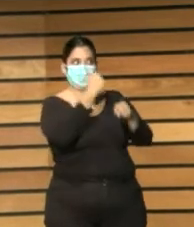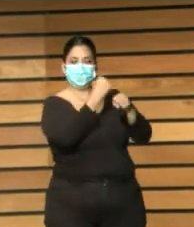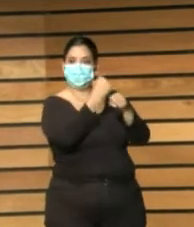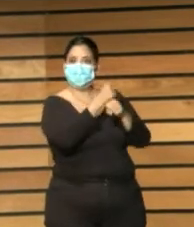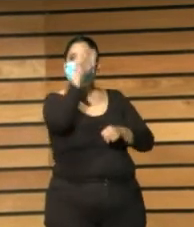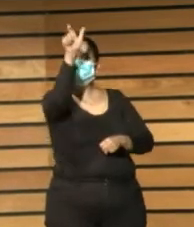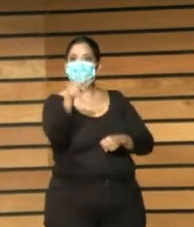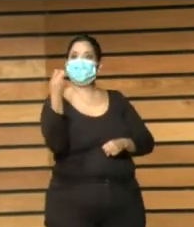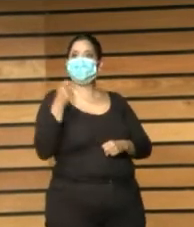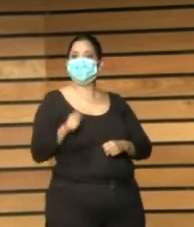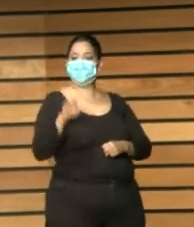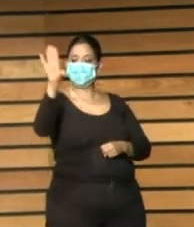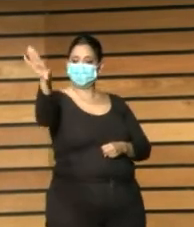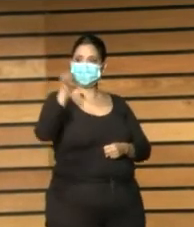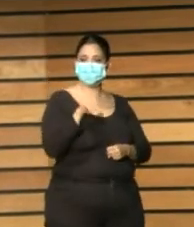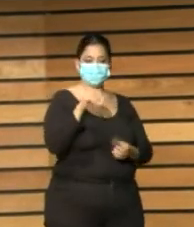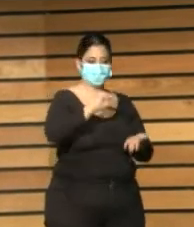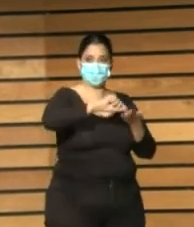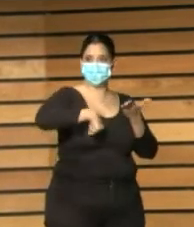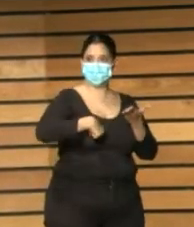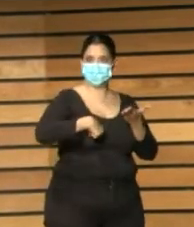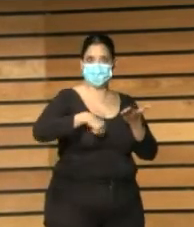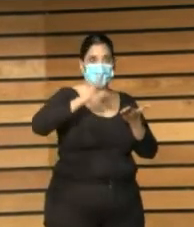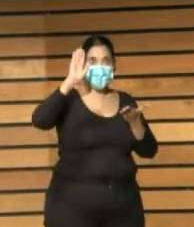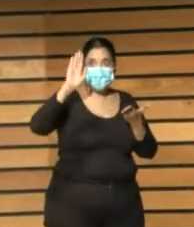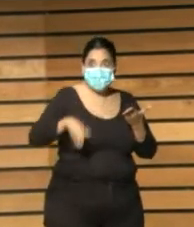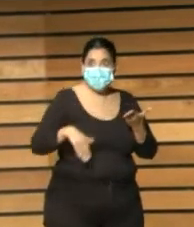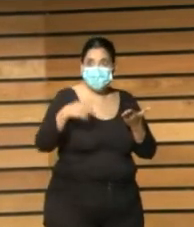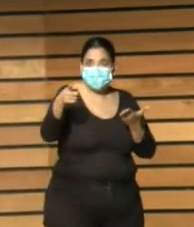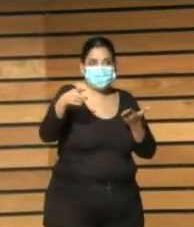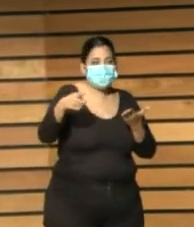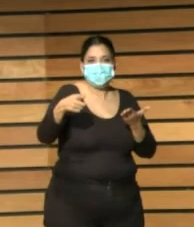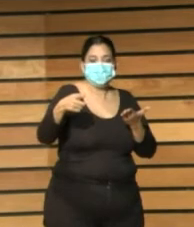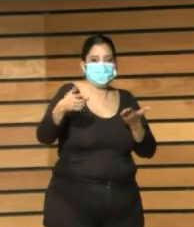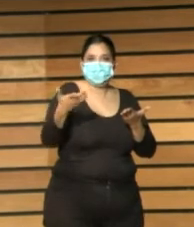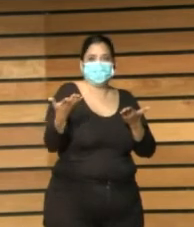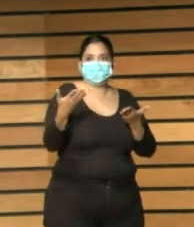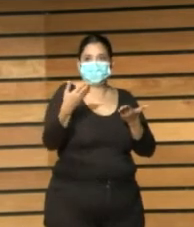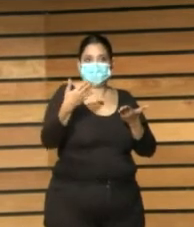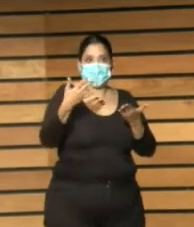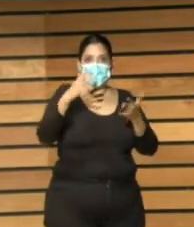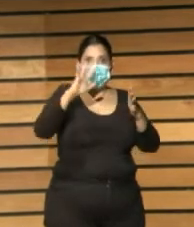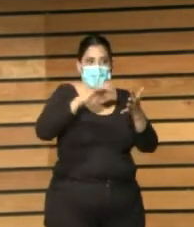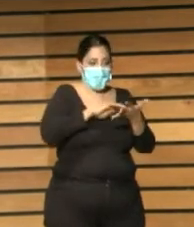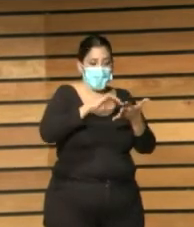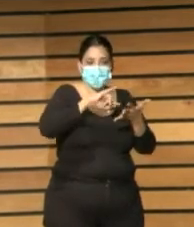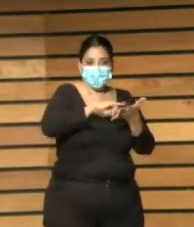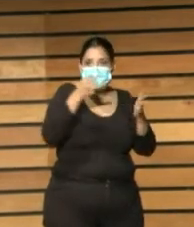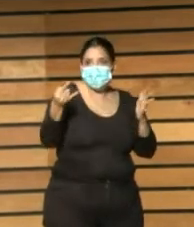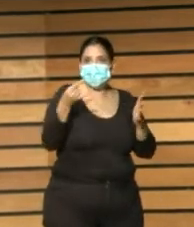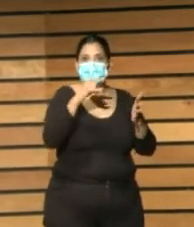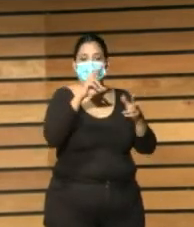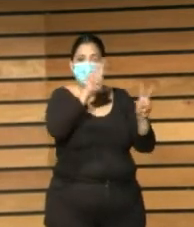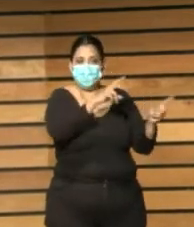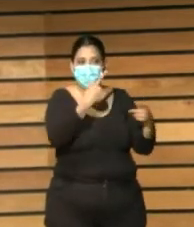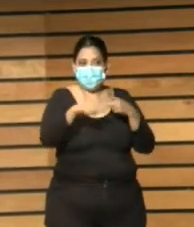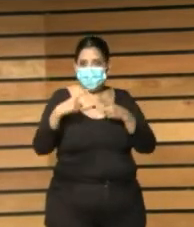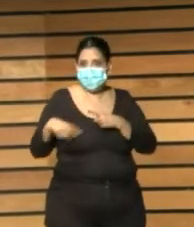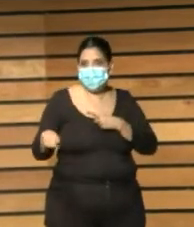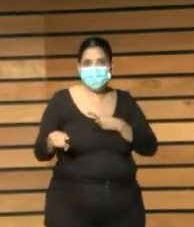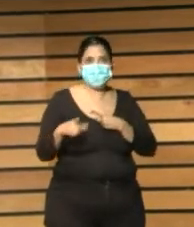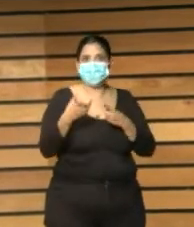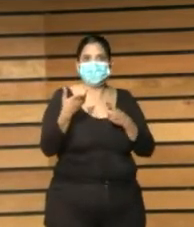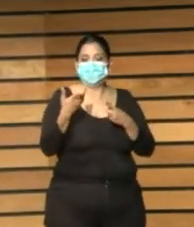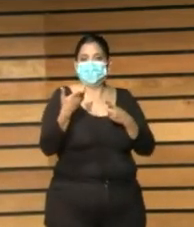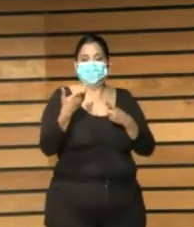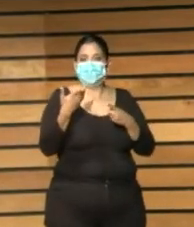bibliotecarios o ayudantes y eso al final rompe los equipos y sobre todo rompe la misión que